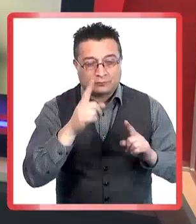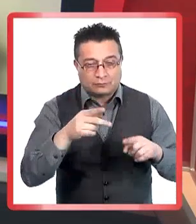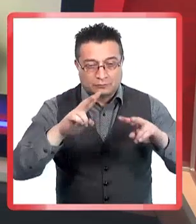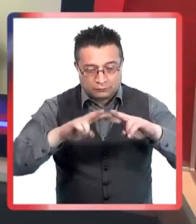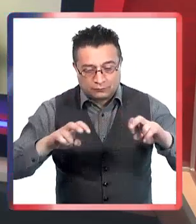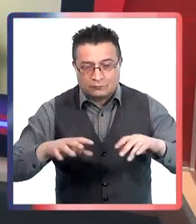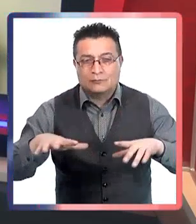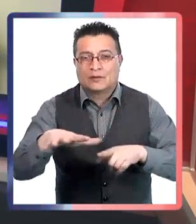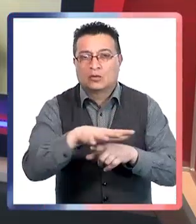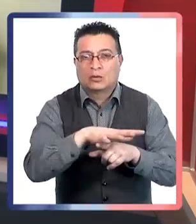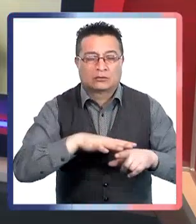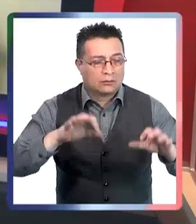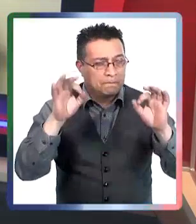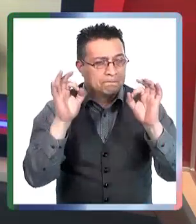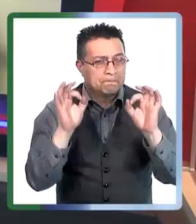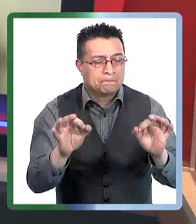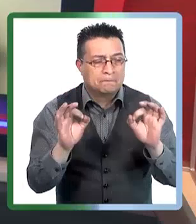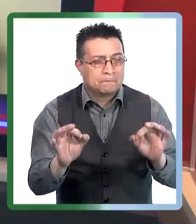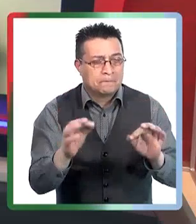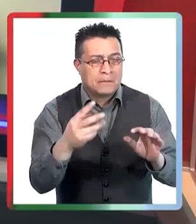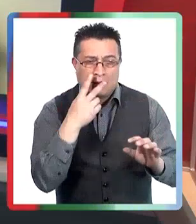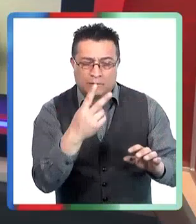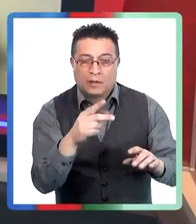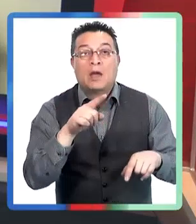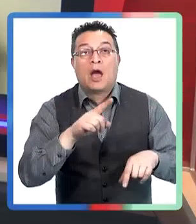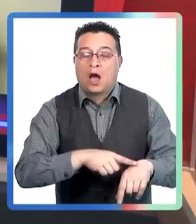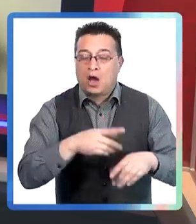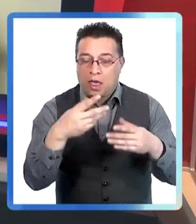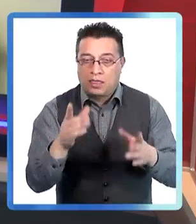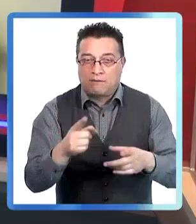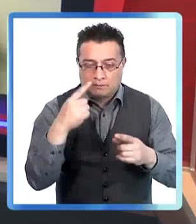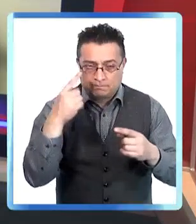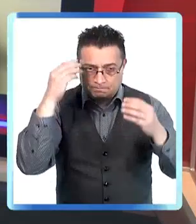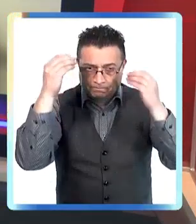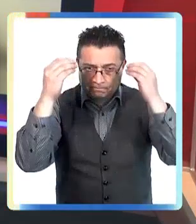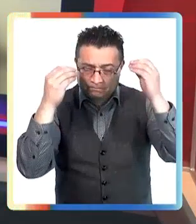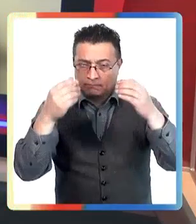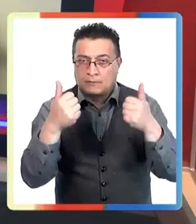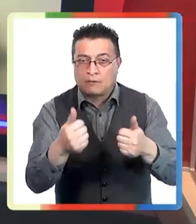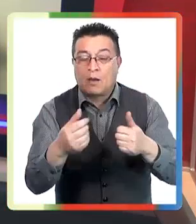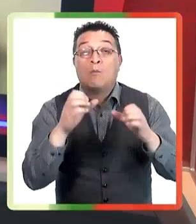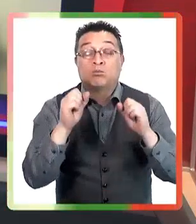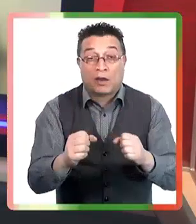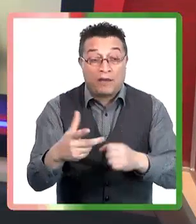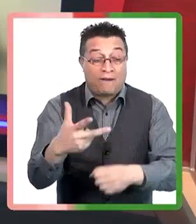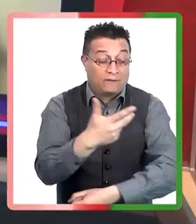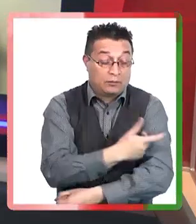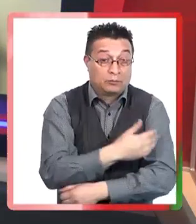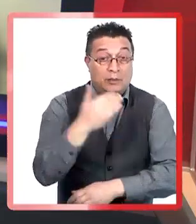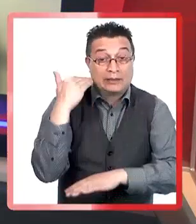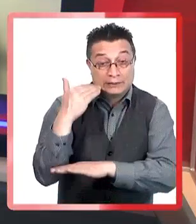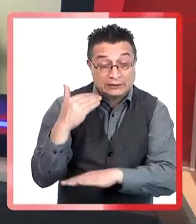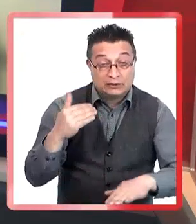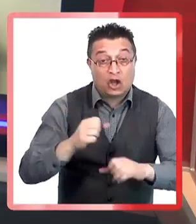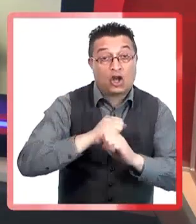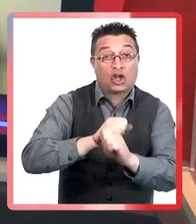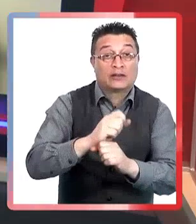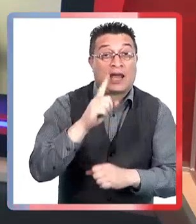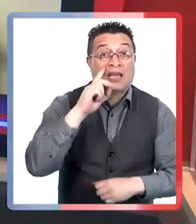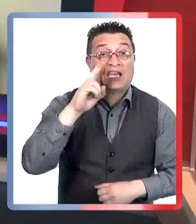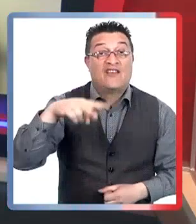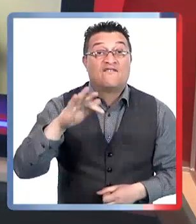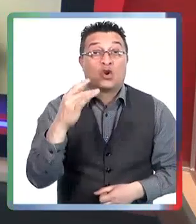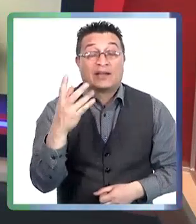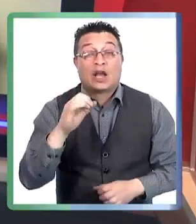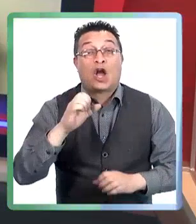si podemos vacunarlos contra el COVID-19, hay que hacerlo. El problema es que hay muchísimos niños y niñas rezagadas de la vacunación. ¿Qué podría